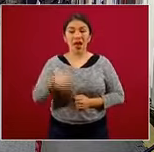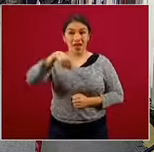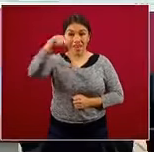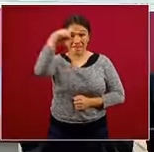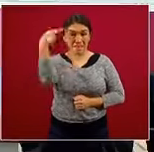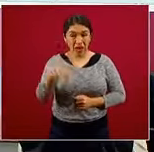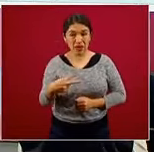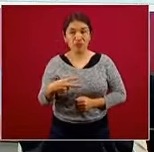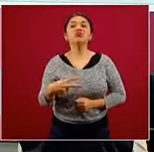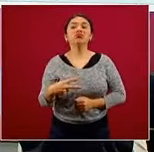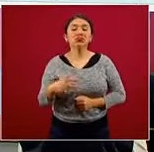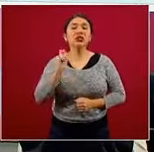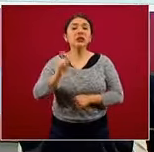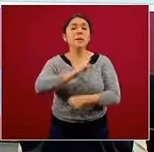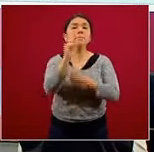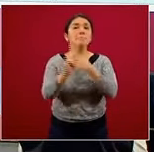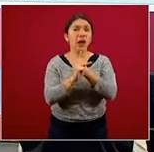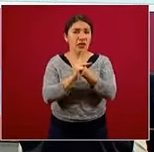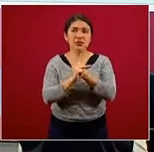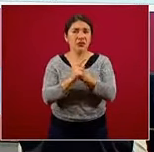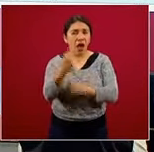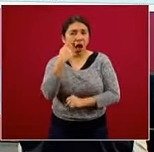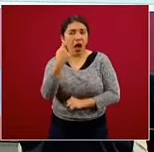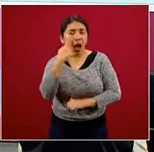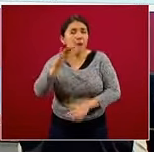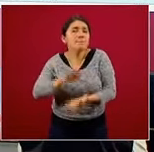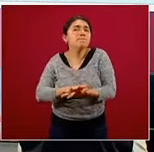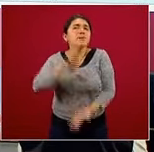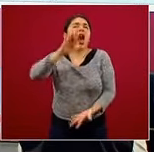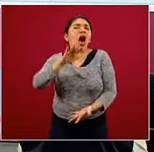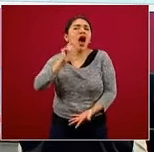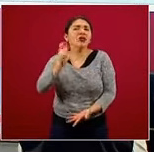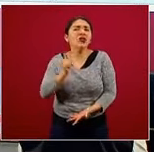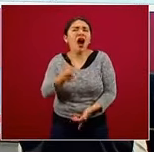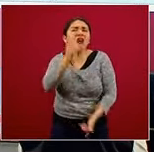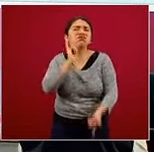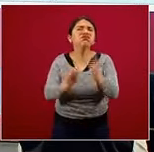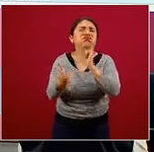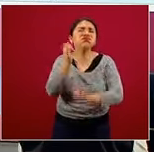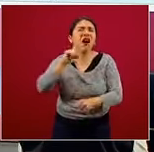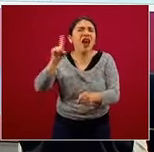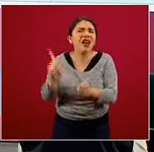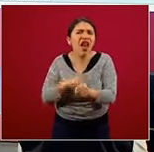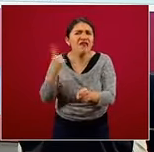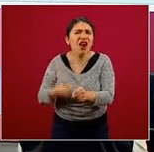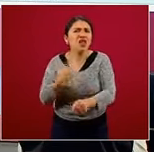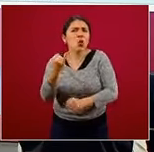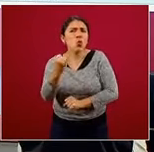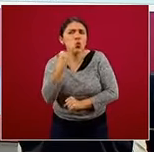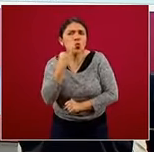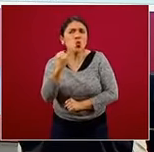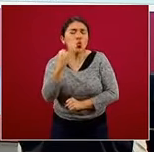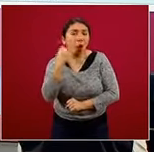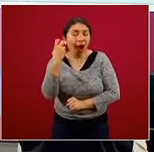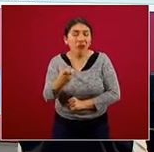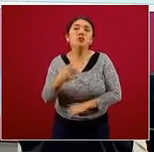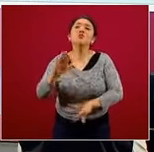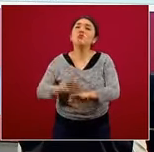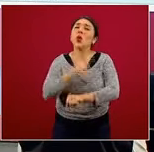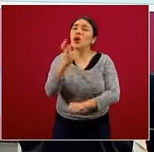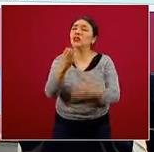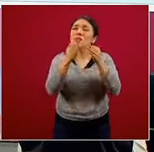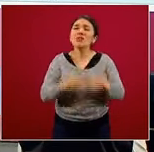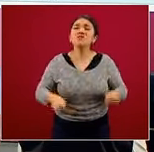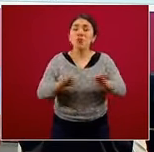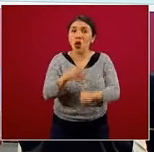México es uno de los países en el mundo con el mayor consumo de bebidas azucaradas. Y por esa razón es muy